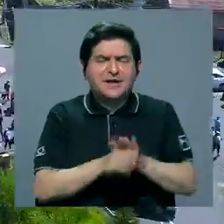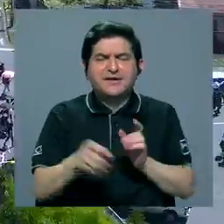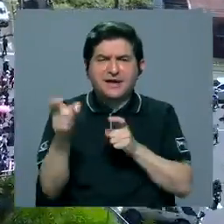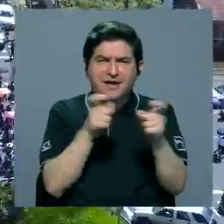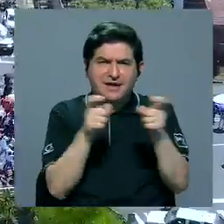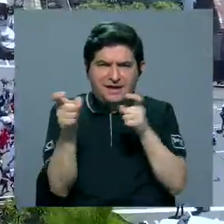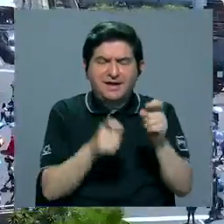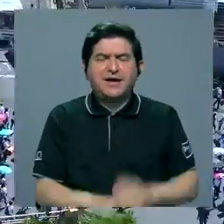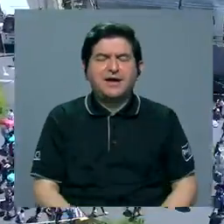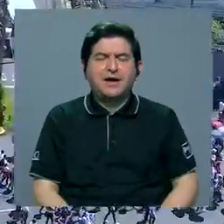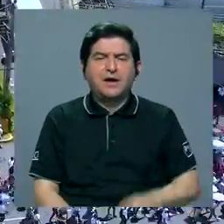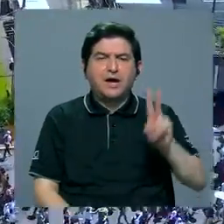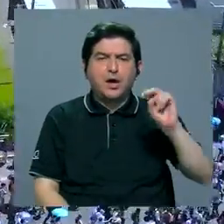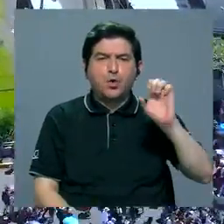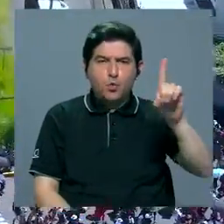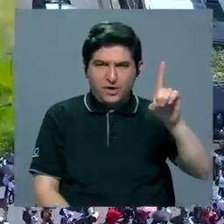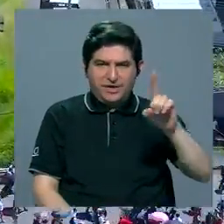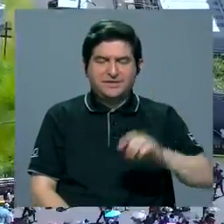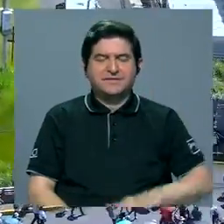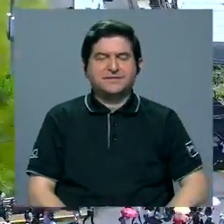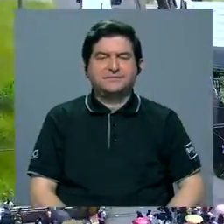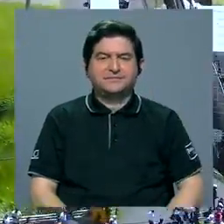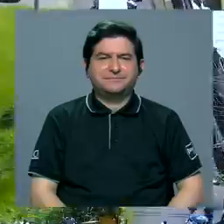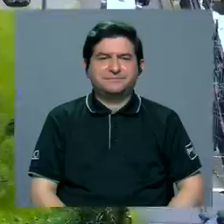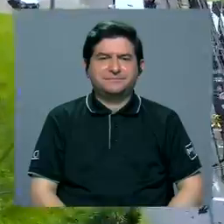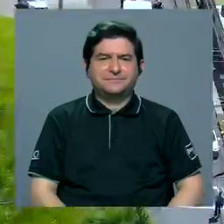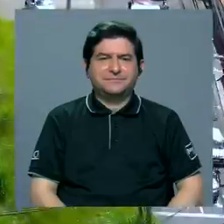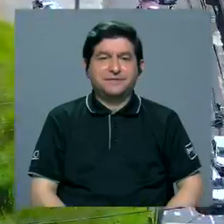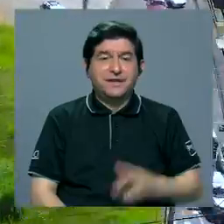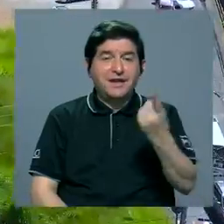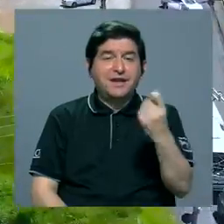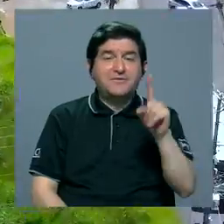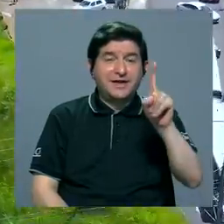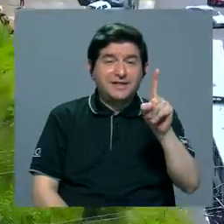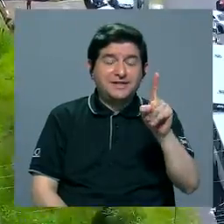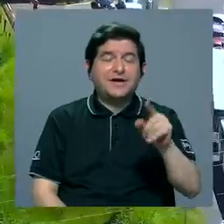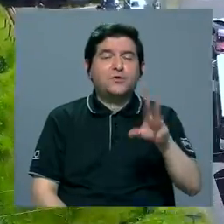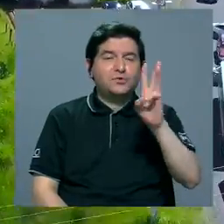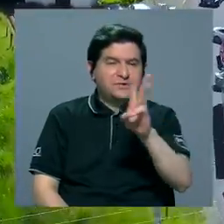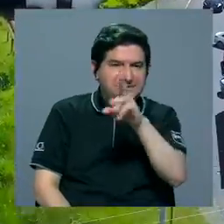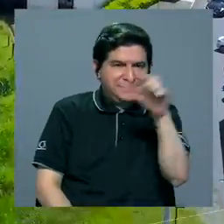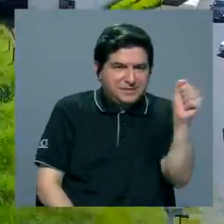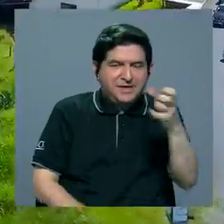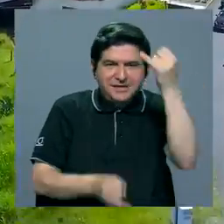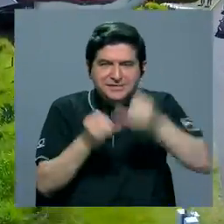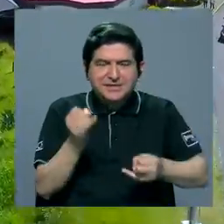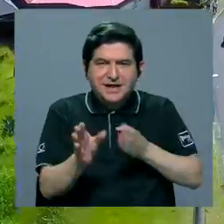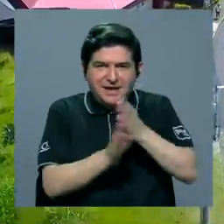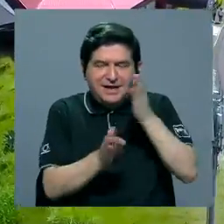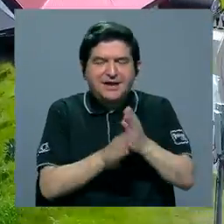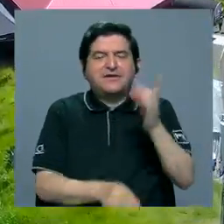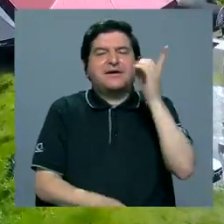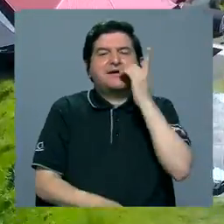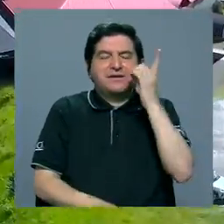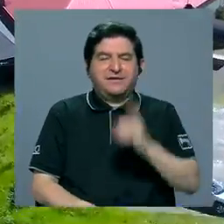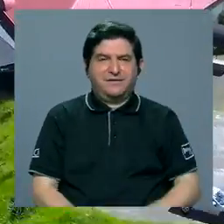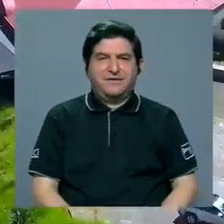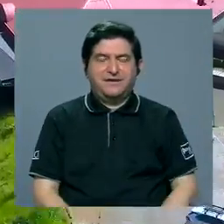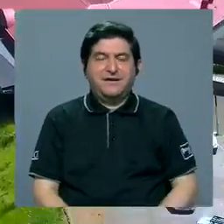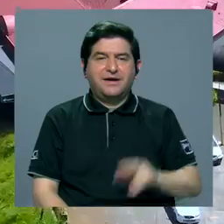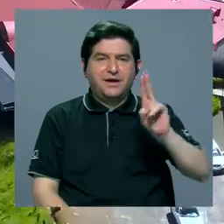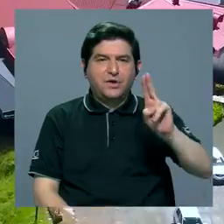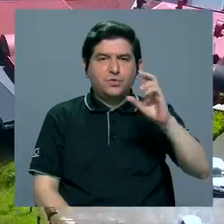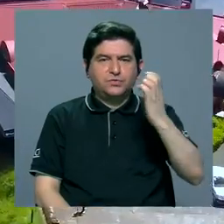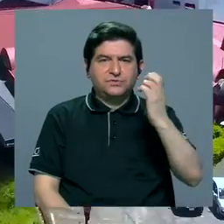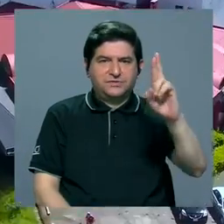Administración en la Universidad Estatal a Distancia y está a un semestre de culminar la carrera de Odontología en la